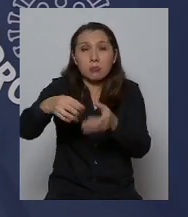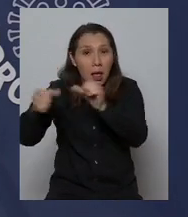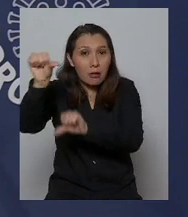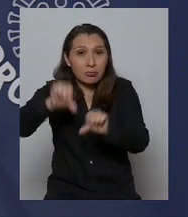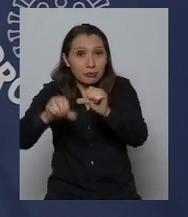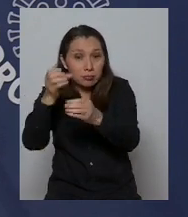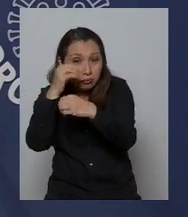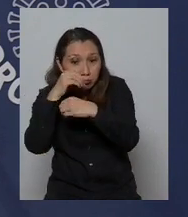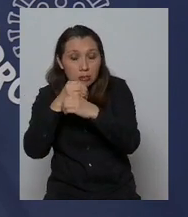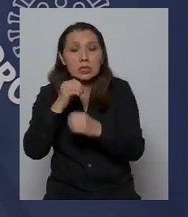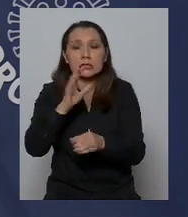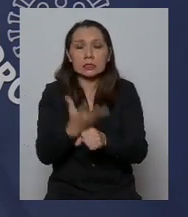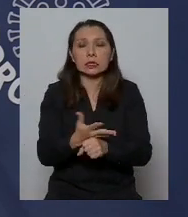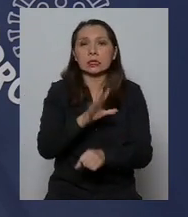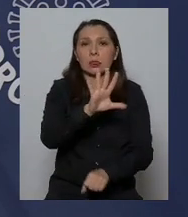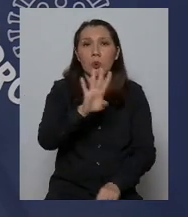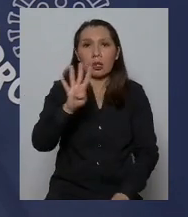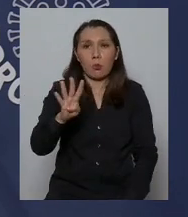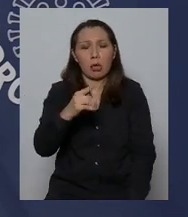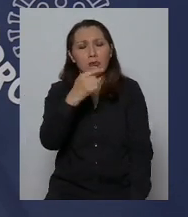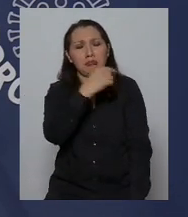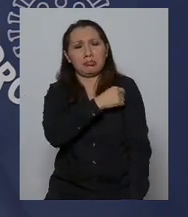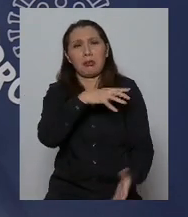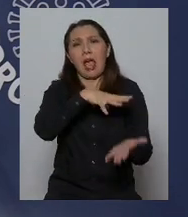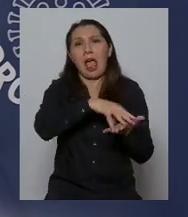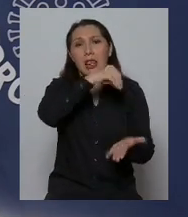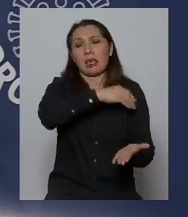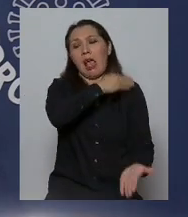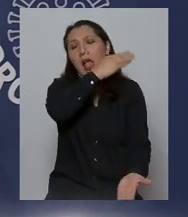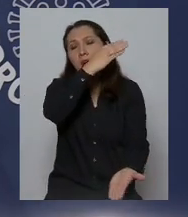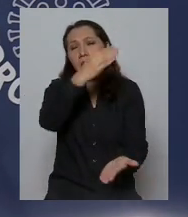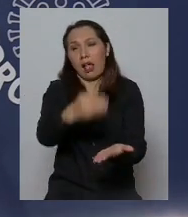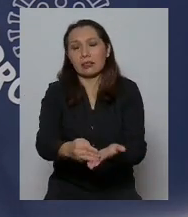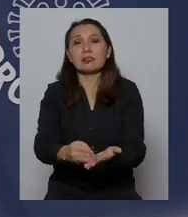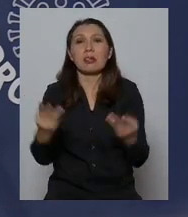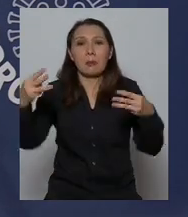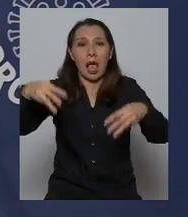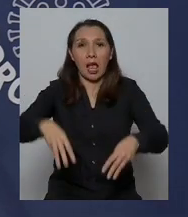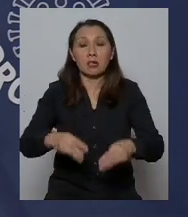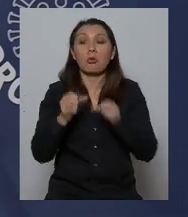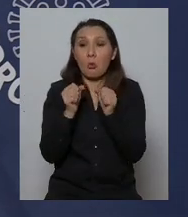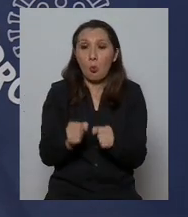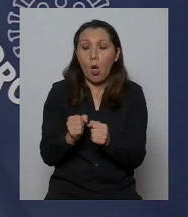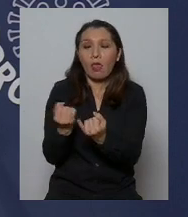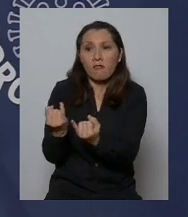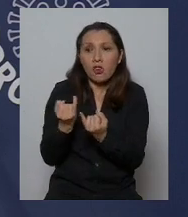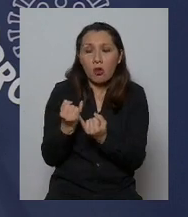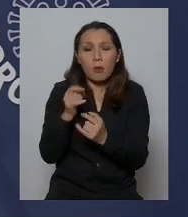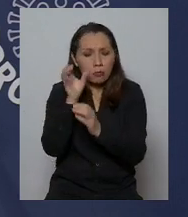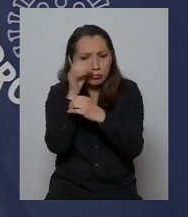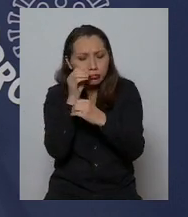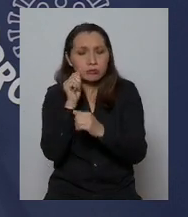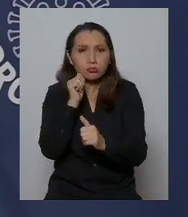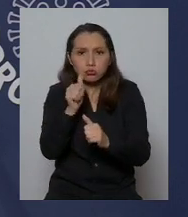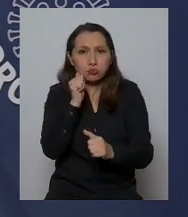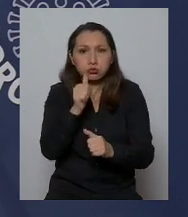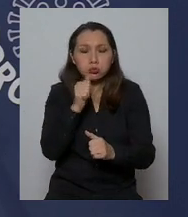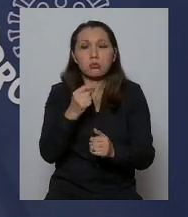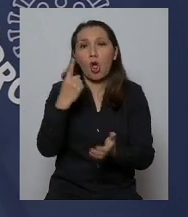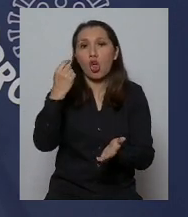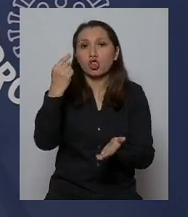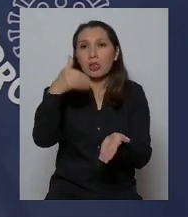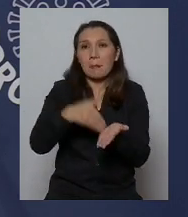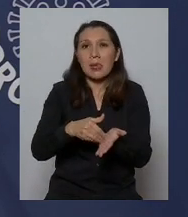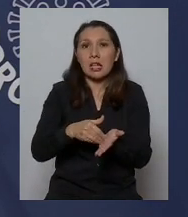54 laboratorios desde Arica a Magallanes teniendo una capacidad de testeo que supera los 11.000